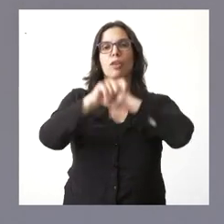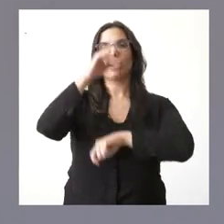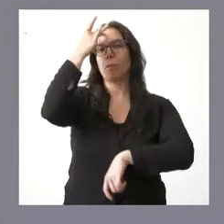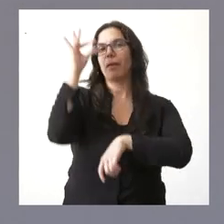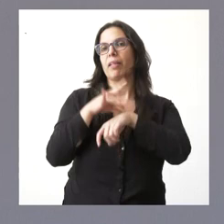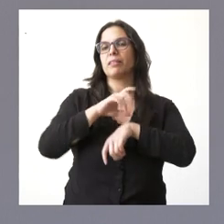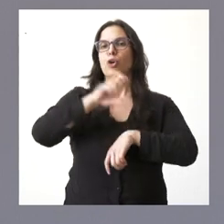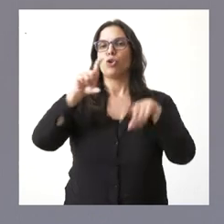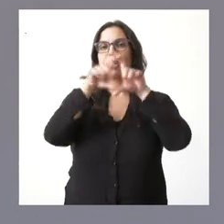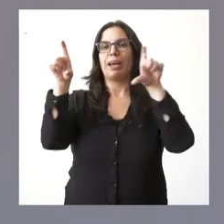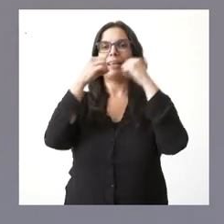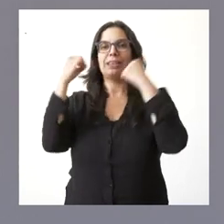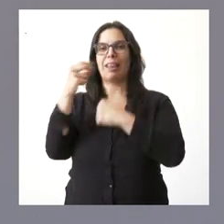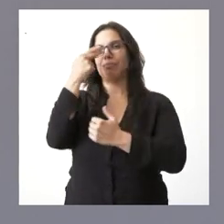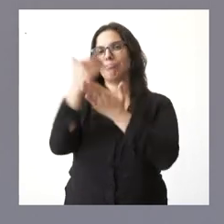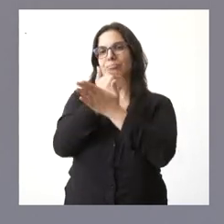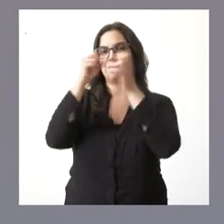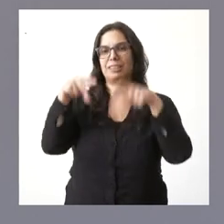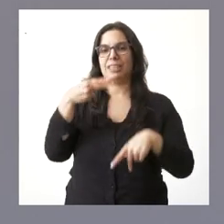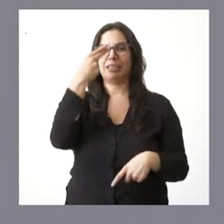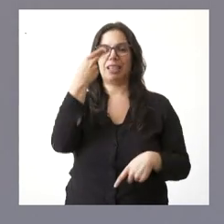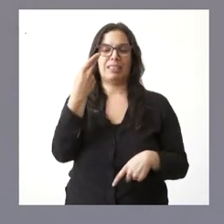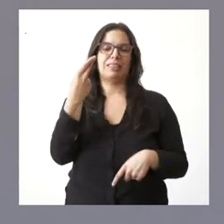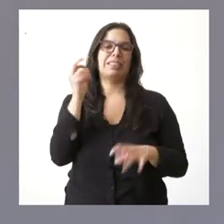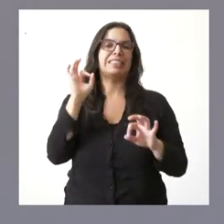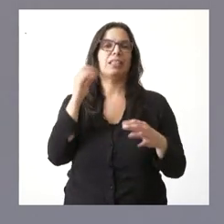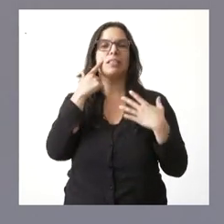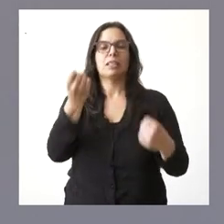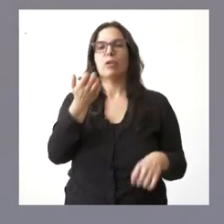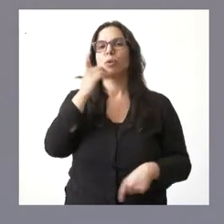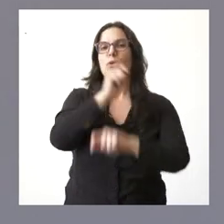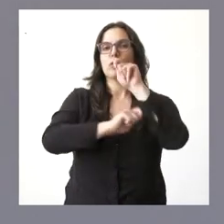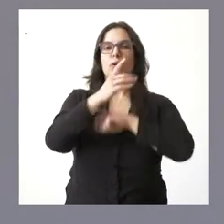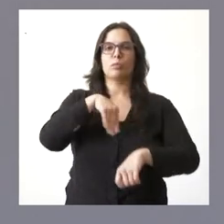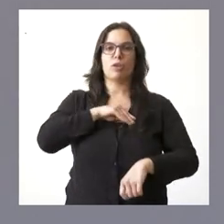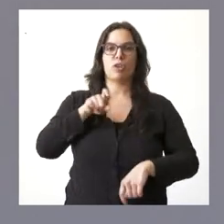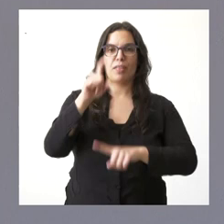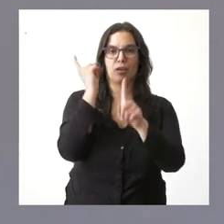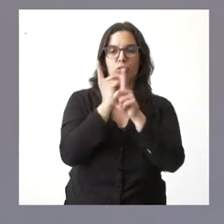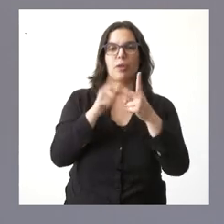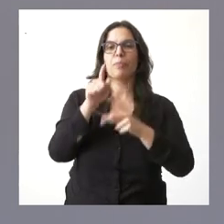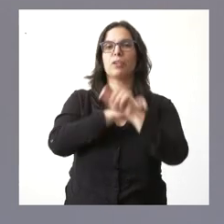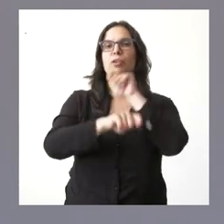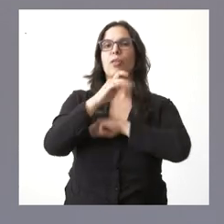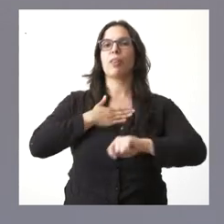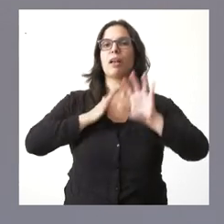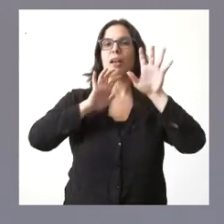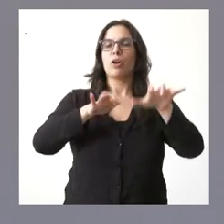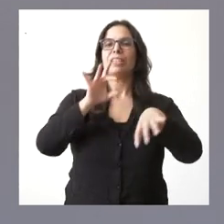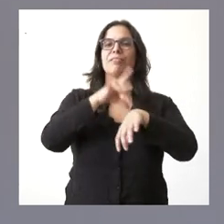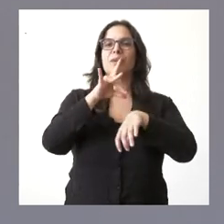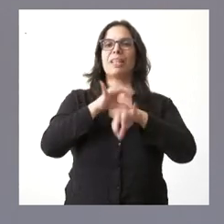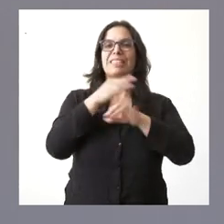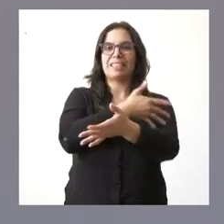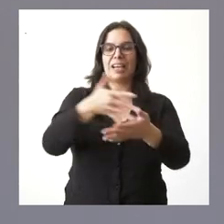otras entidades que se llama el lucro de interés sanitario. Hablamos de la Asociación Española contra el Cáncer, de la Asociación Leonesa en las Enfermedades de la